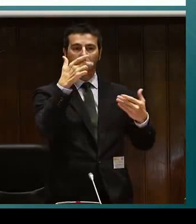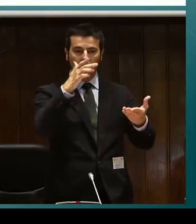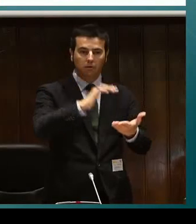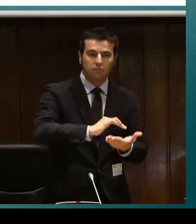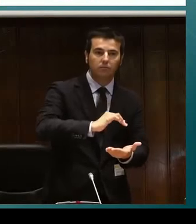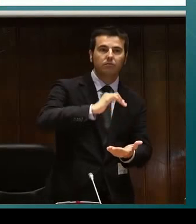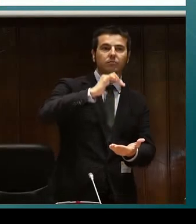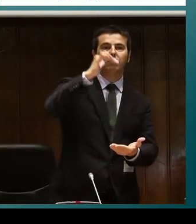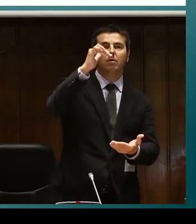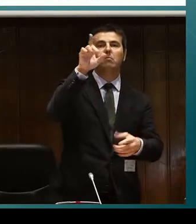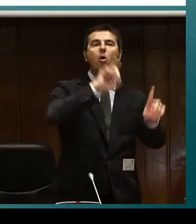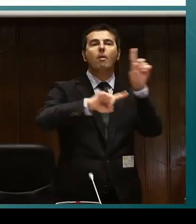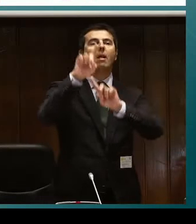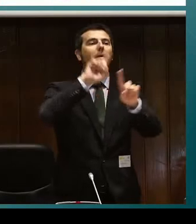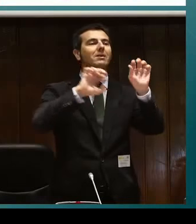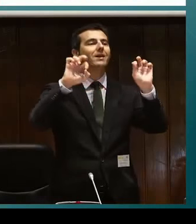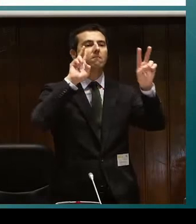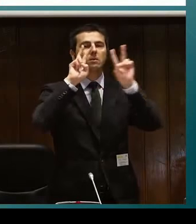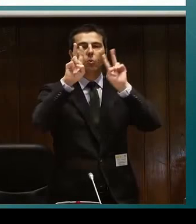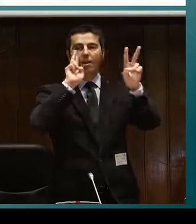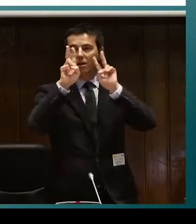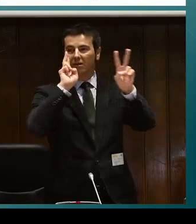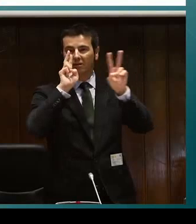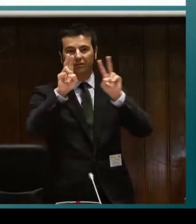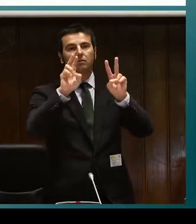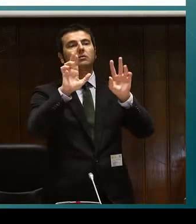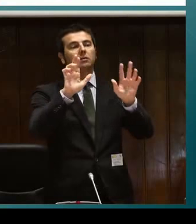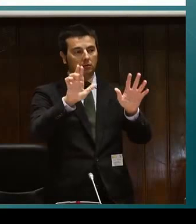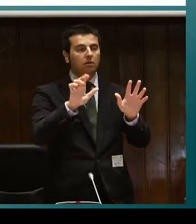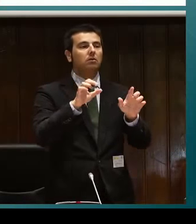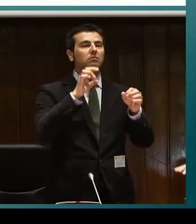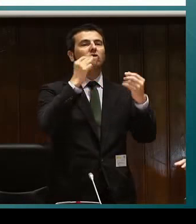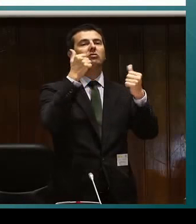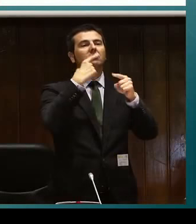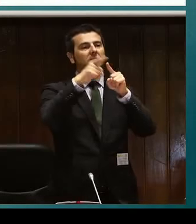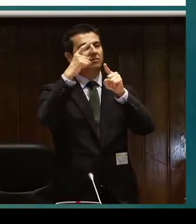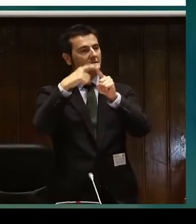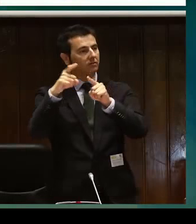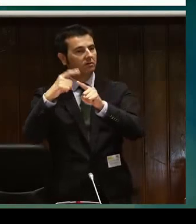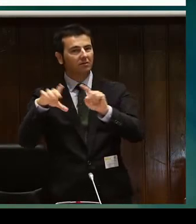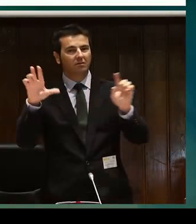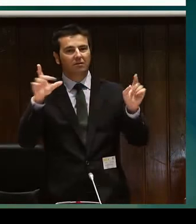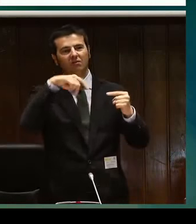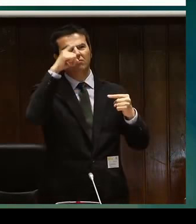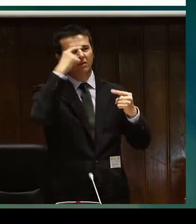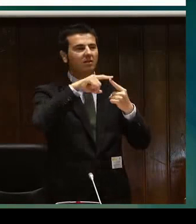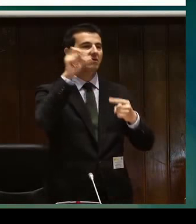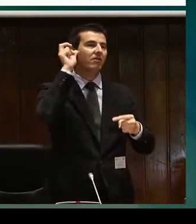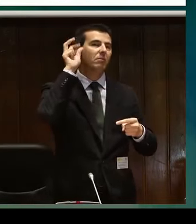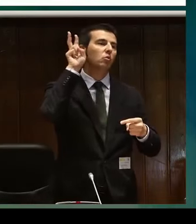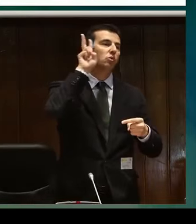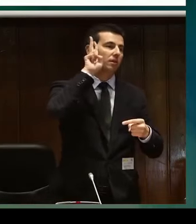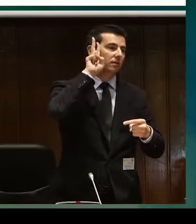En el tercer grupo están las personas que nacen sordas con problemas visuales.